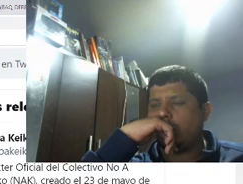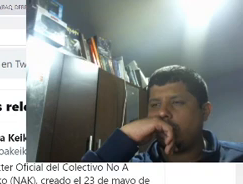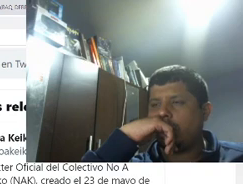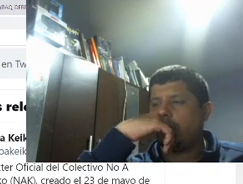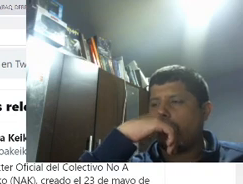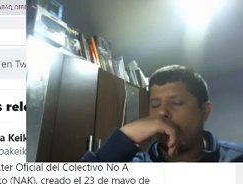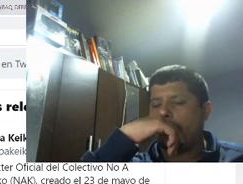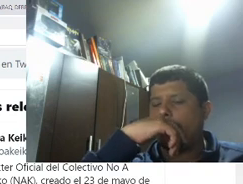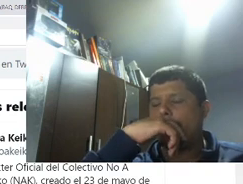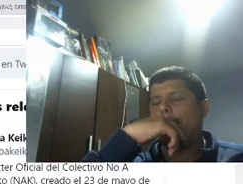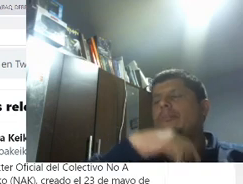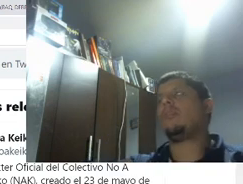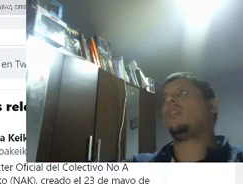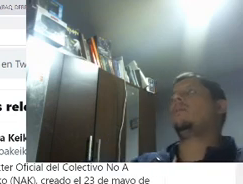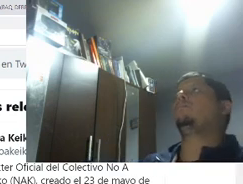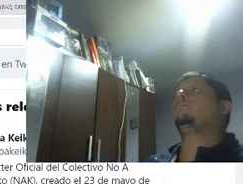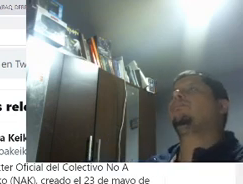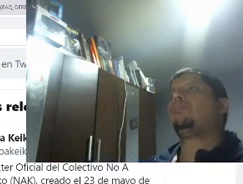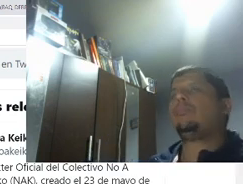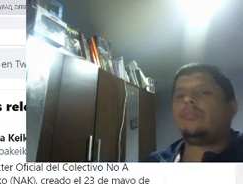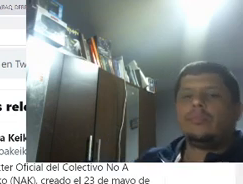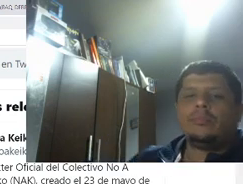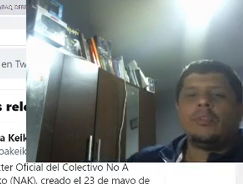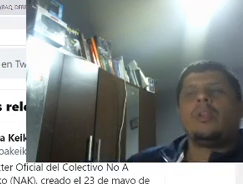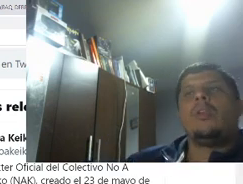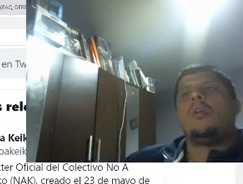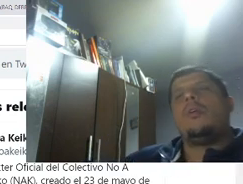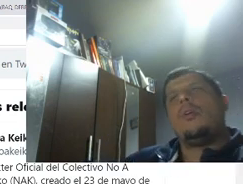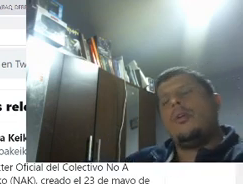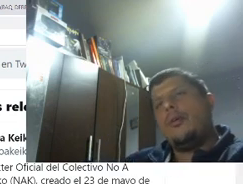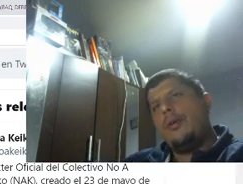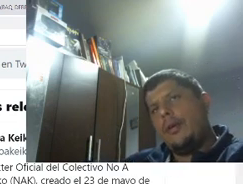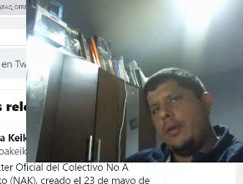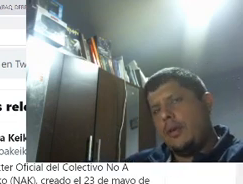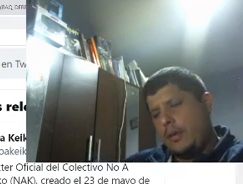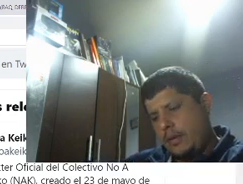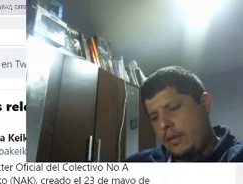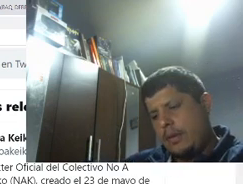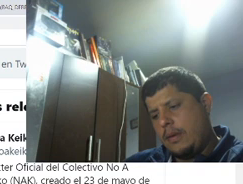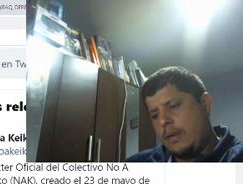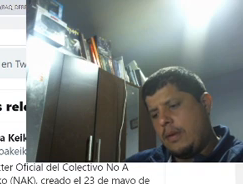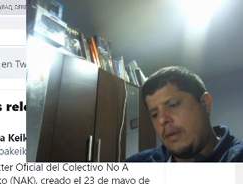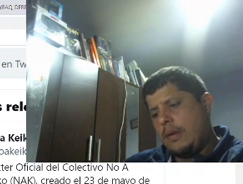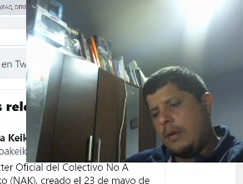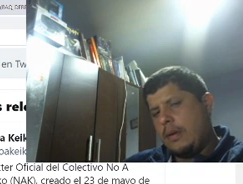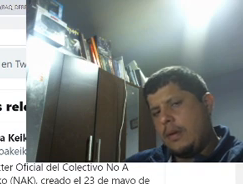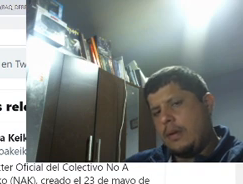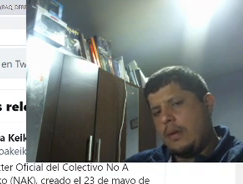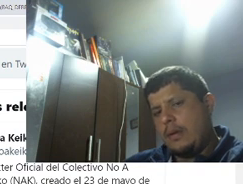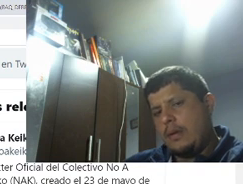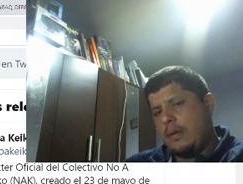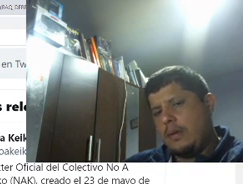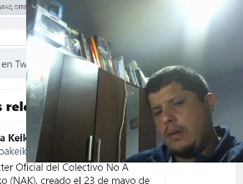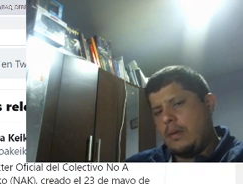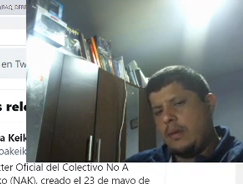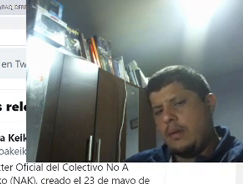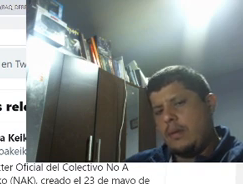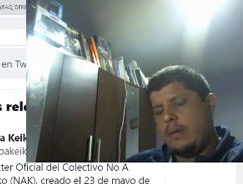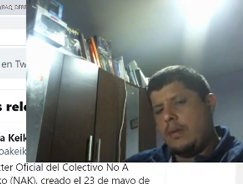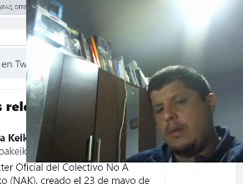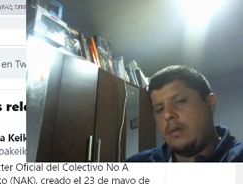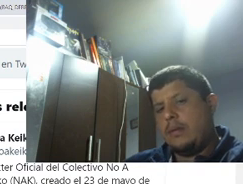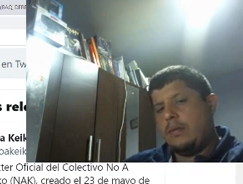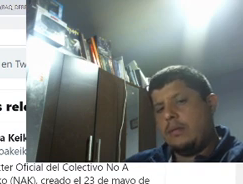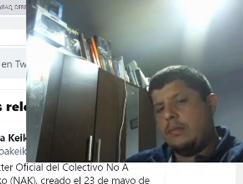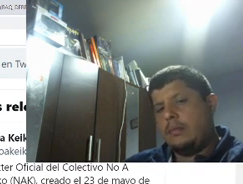¿Qué es el fraude de una decisión? Y que fue un estrategia para robar su elección. Que no es lo menos democrático que hay. Mira, yo sí creo que